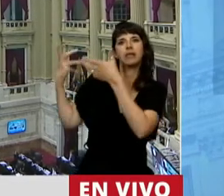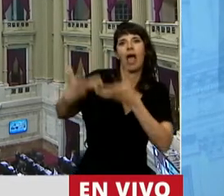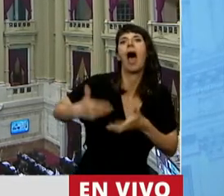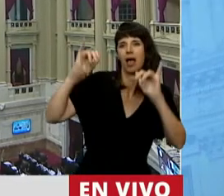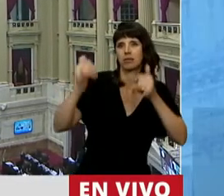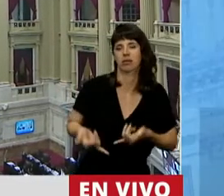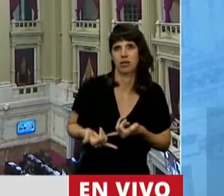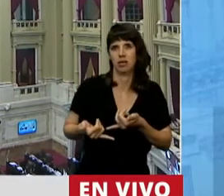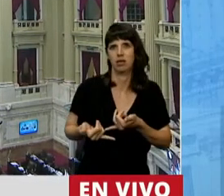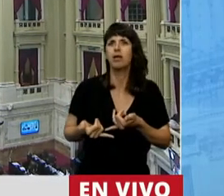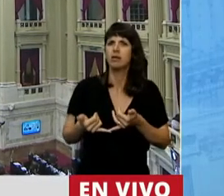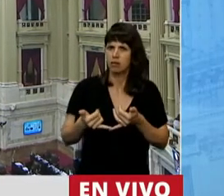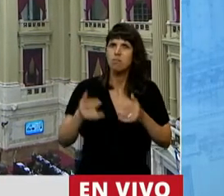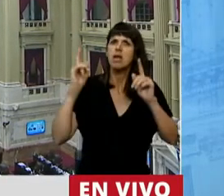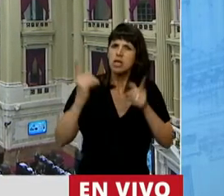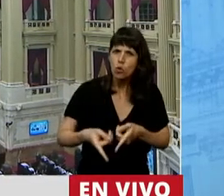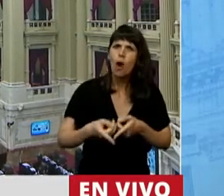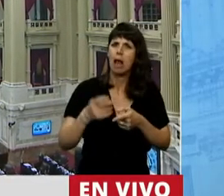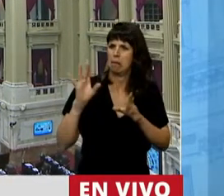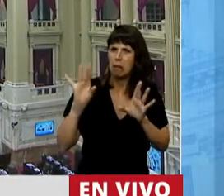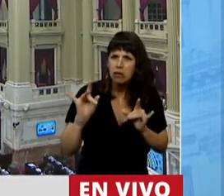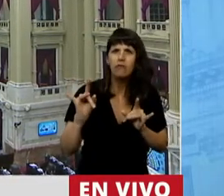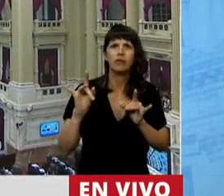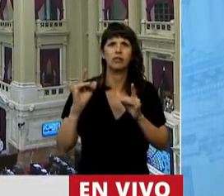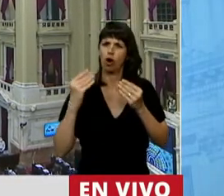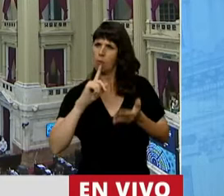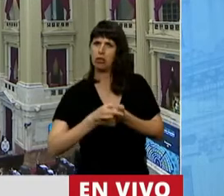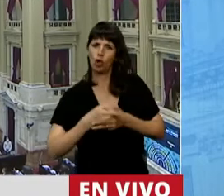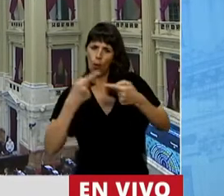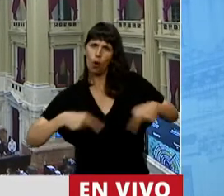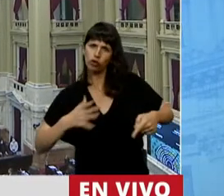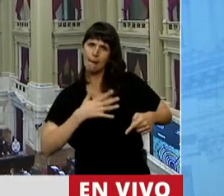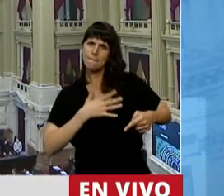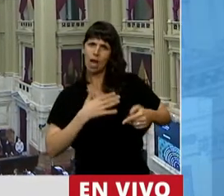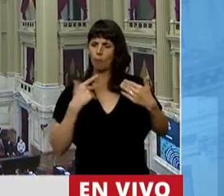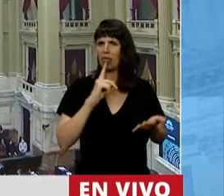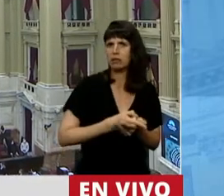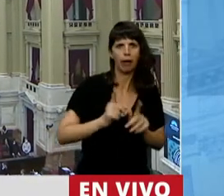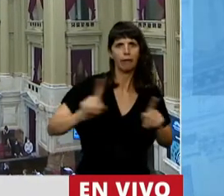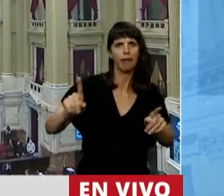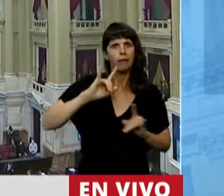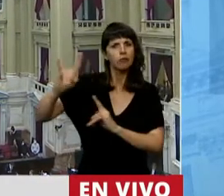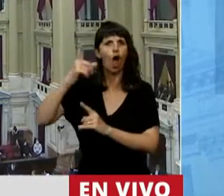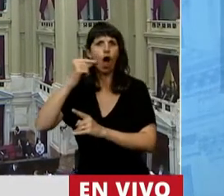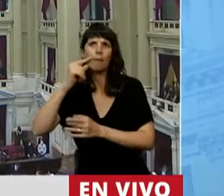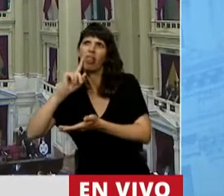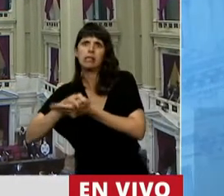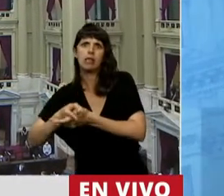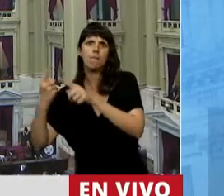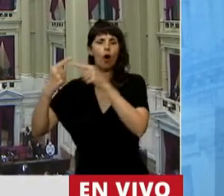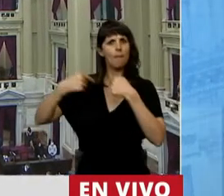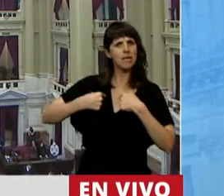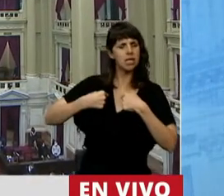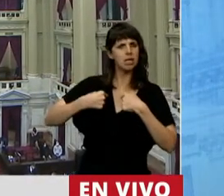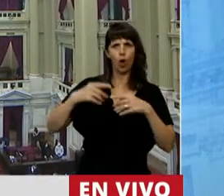dificultades y con problemas para poder disponer de esos bienes. Que no podíamos votar y ni